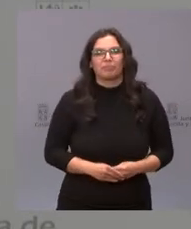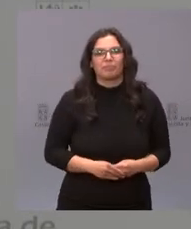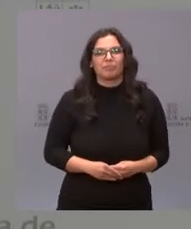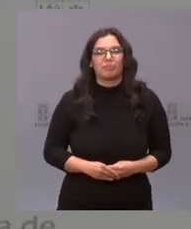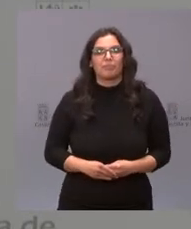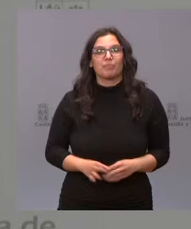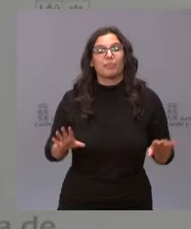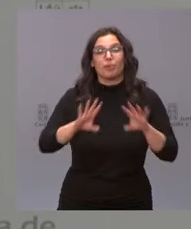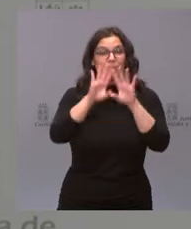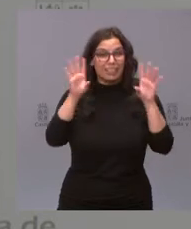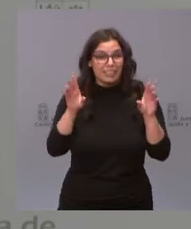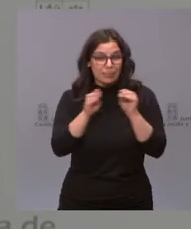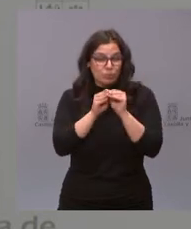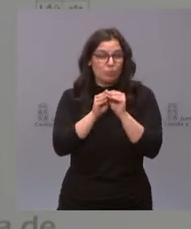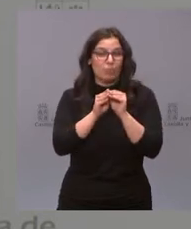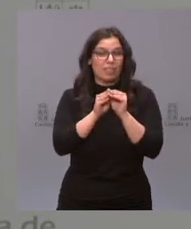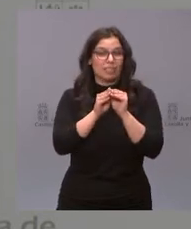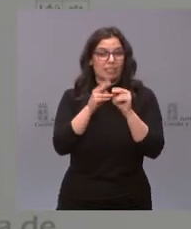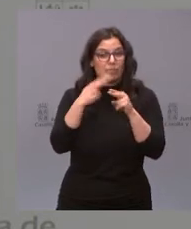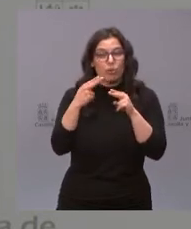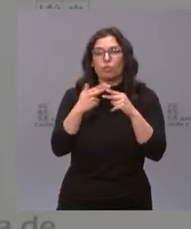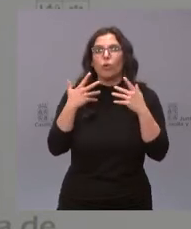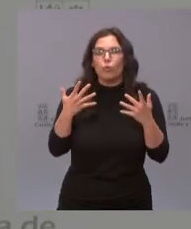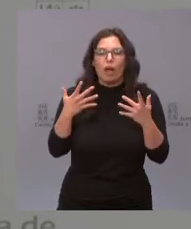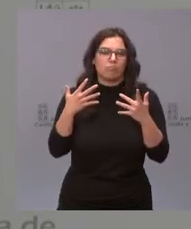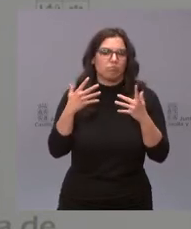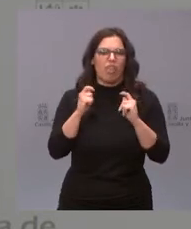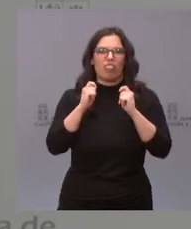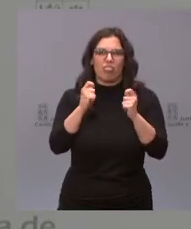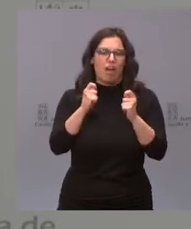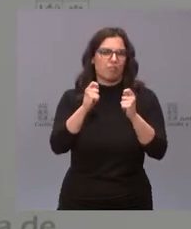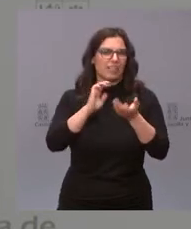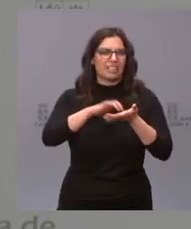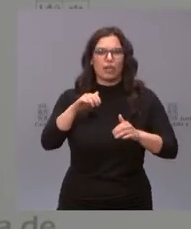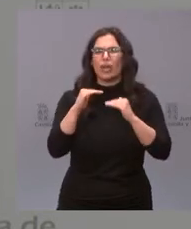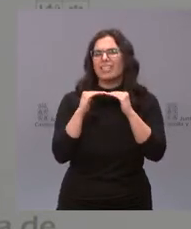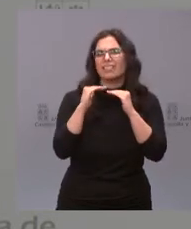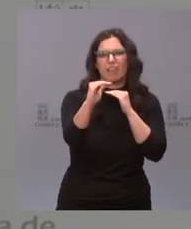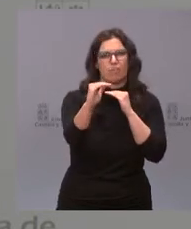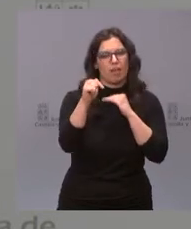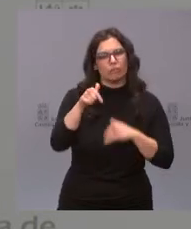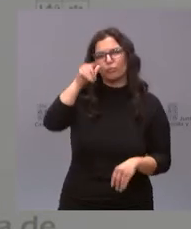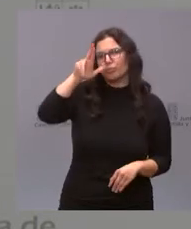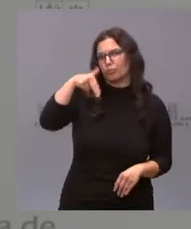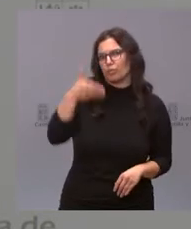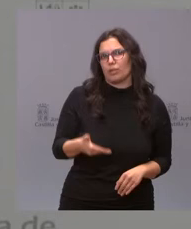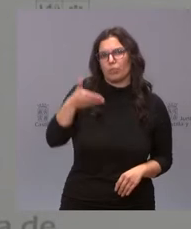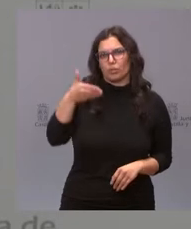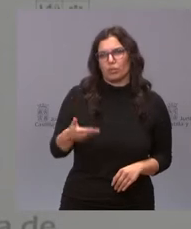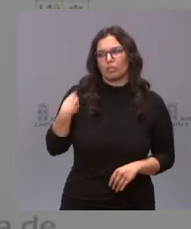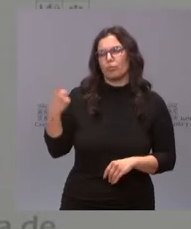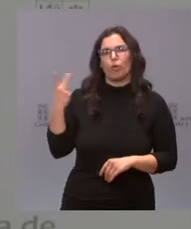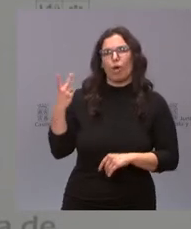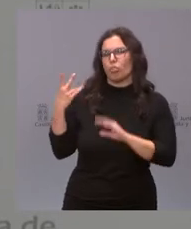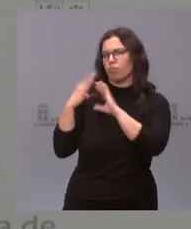resumen político de las reuniones es estabilidad en Castilla y León. Yo creo que esa es la clave en que hemos